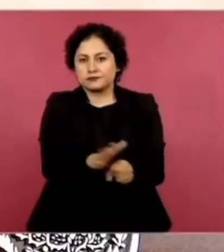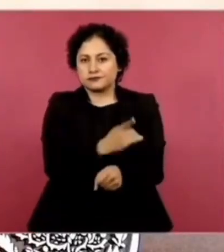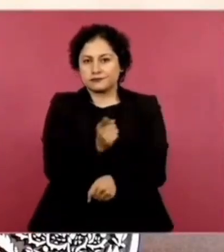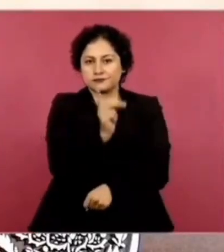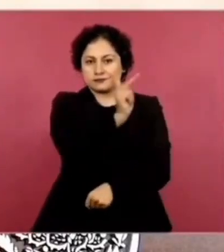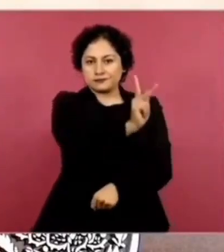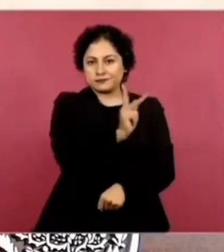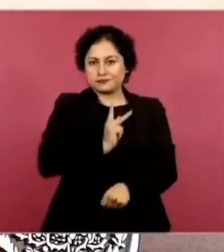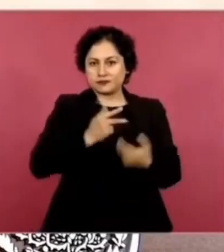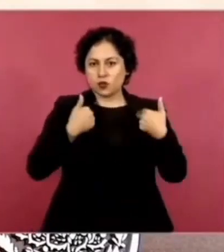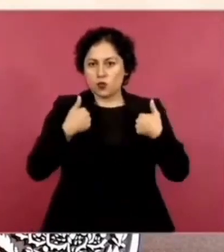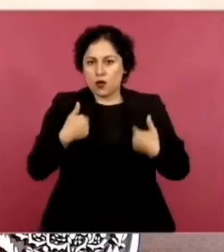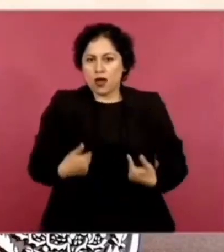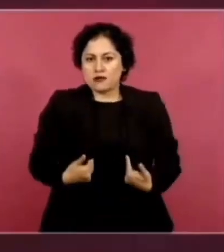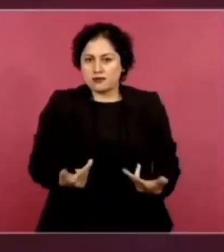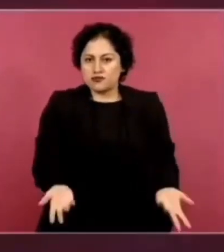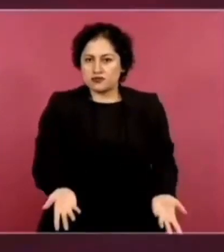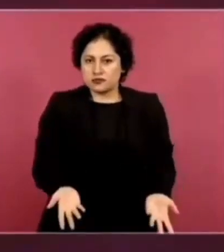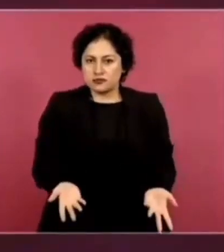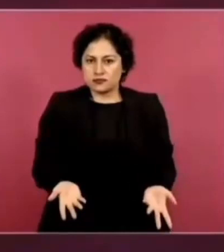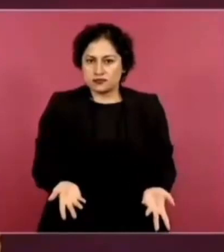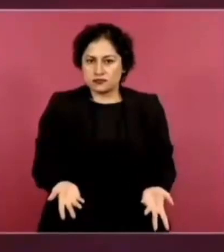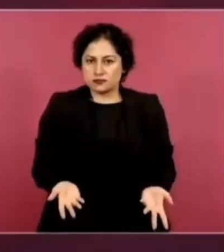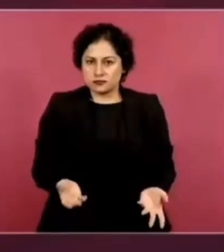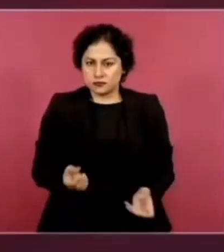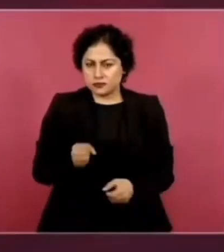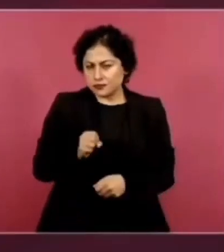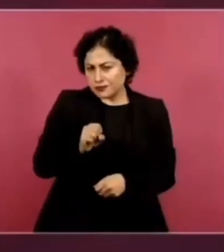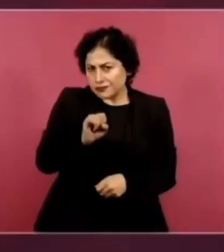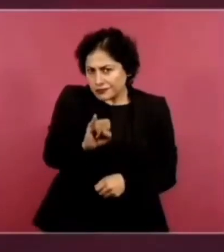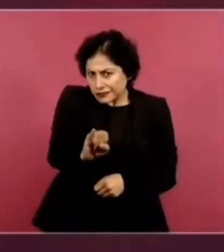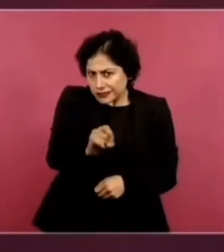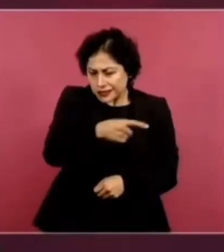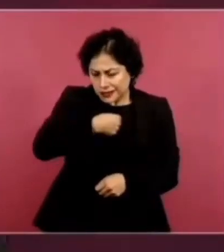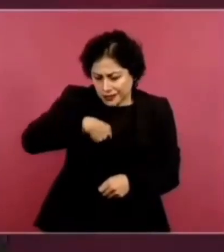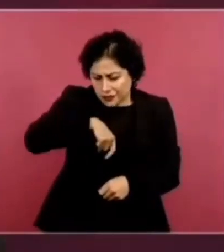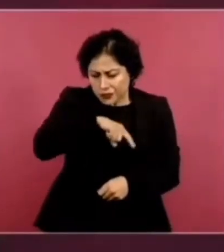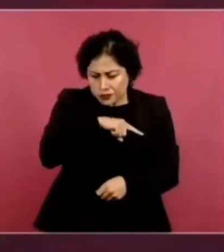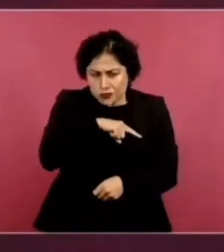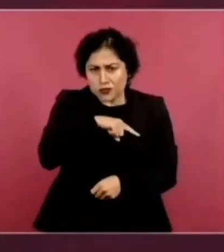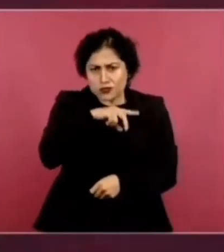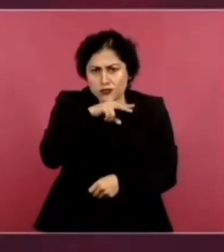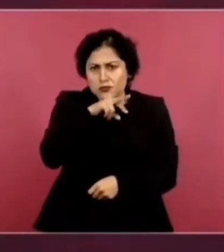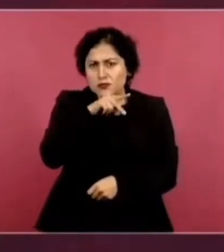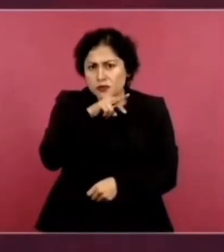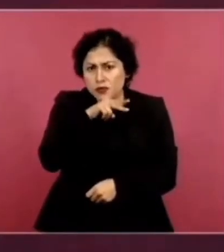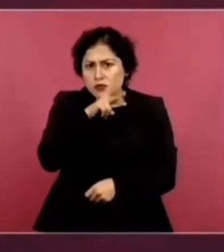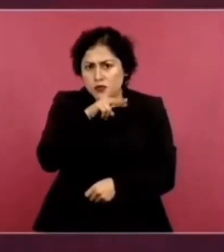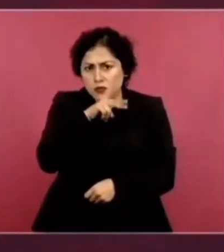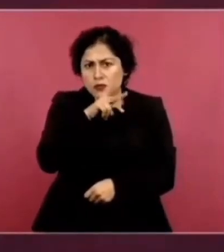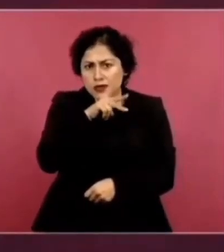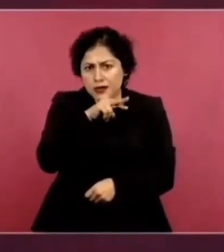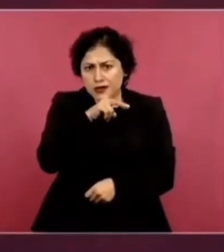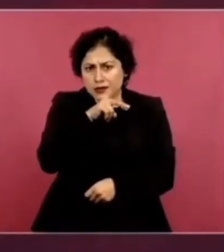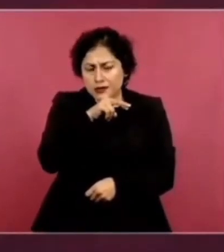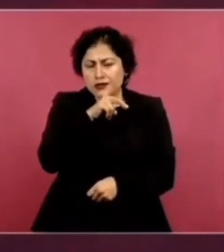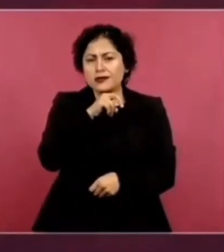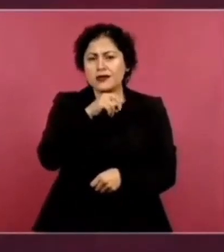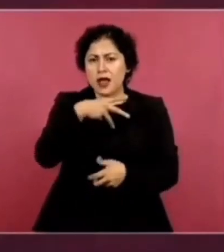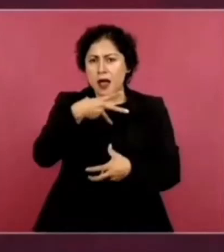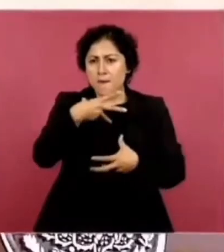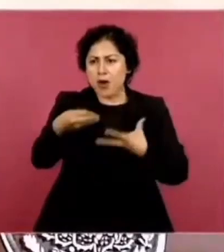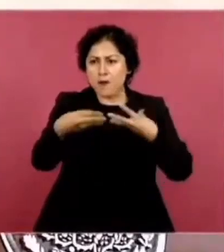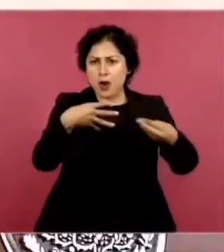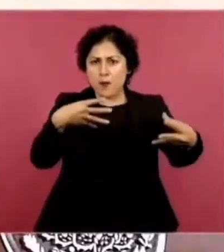Porque sí nos preocupa la pandemia por el